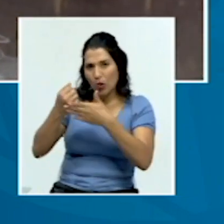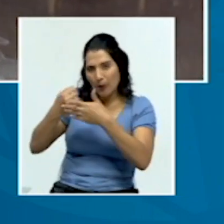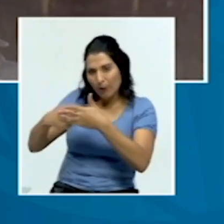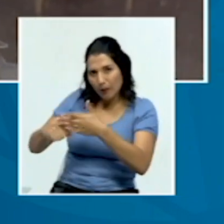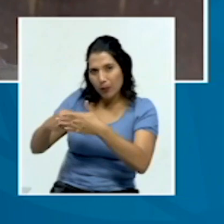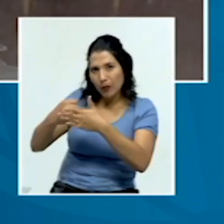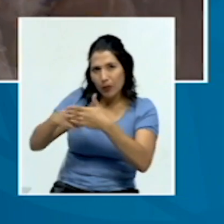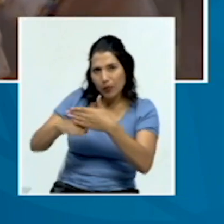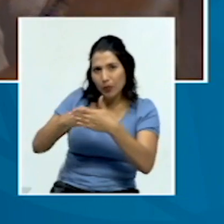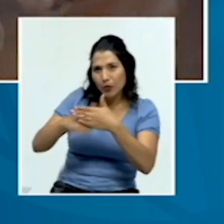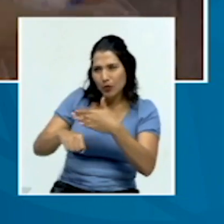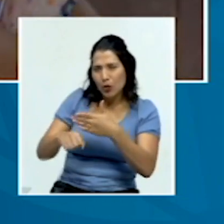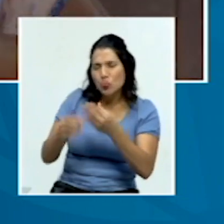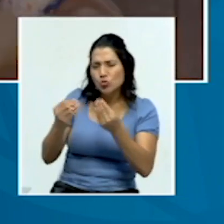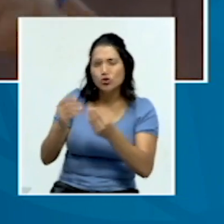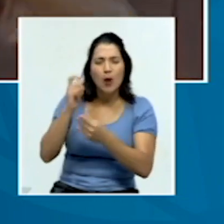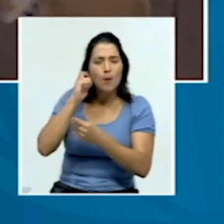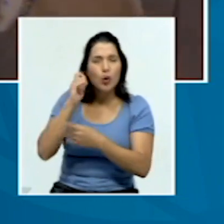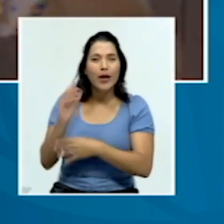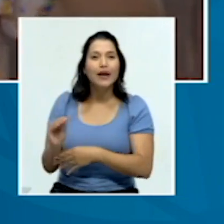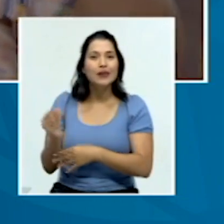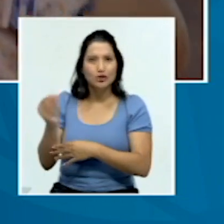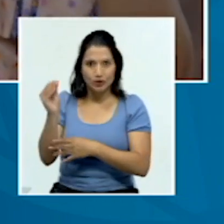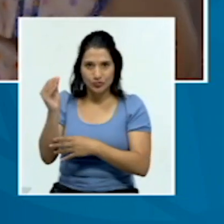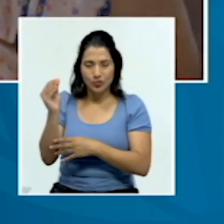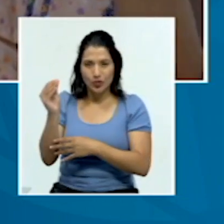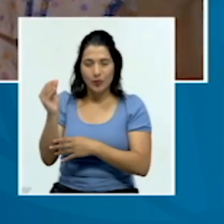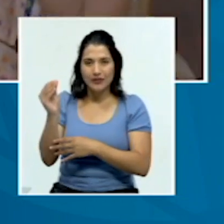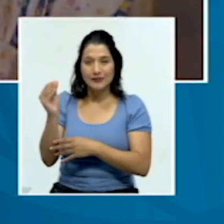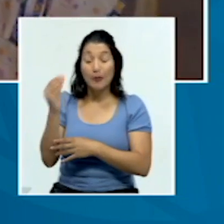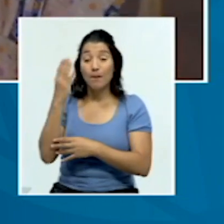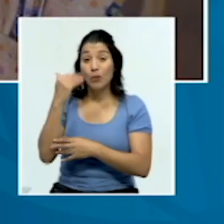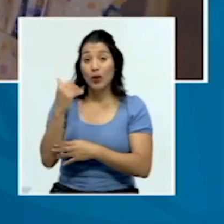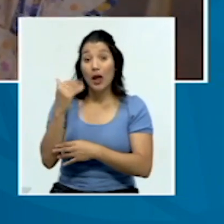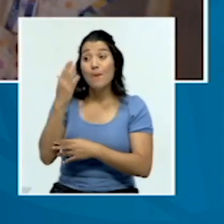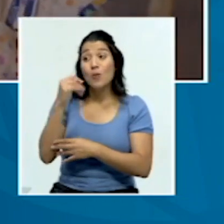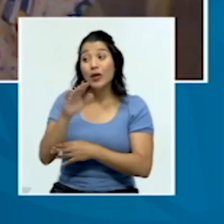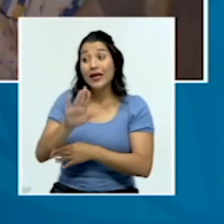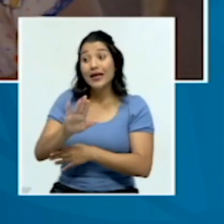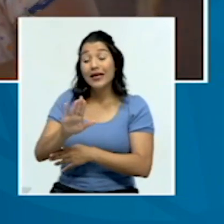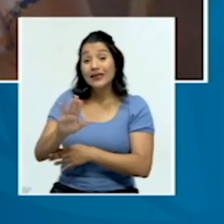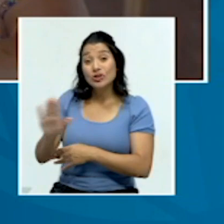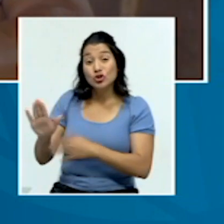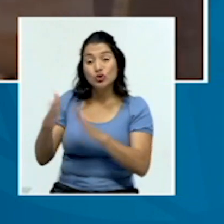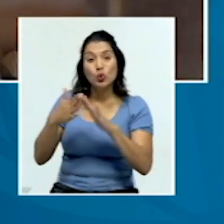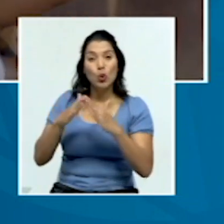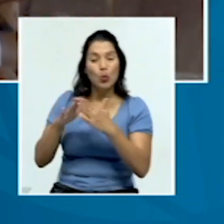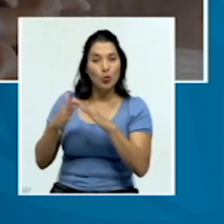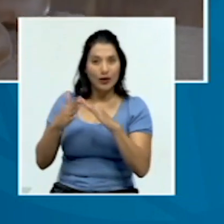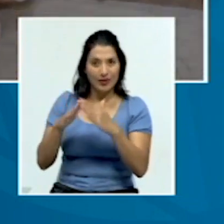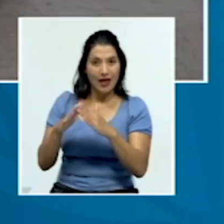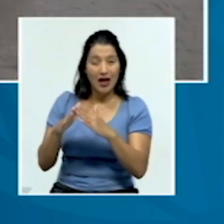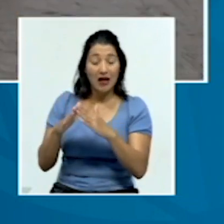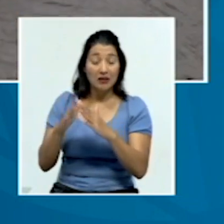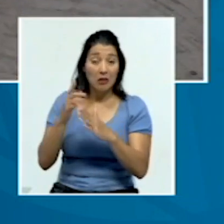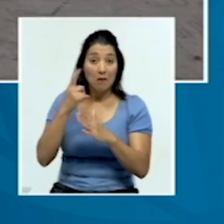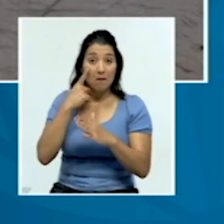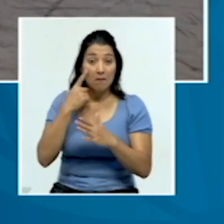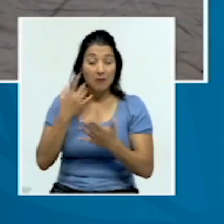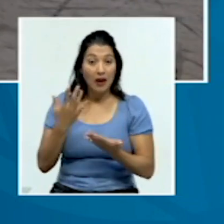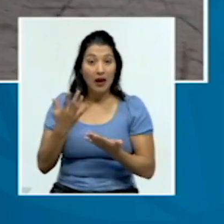edades tempranas, a los adolescentes, ya que la comunidad ve como